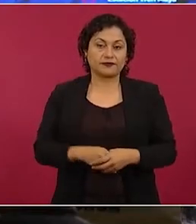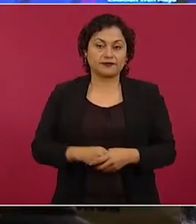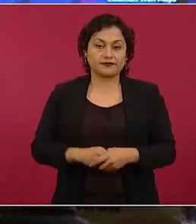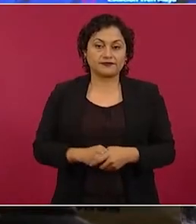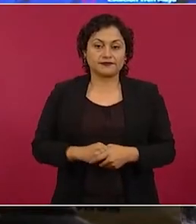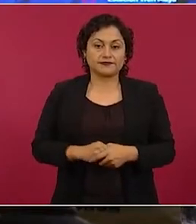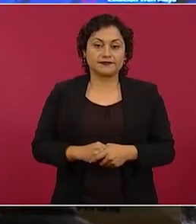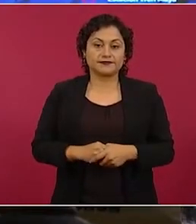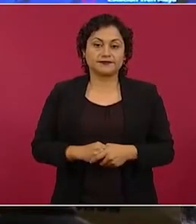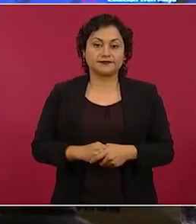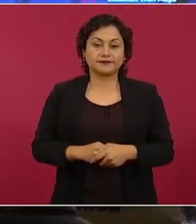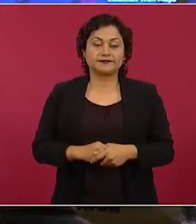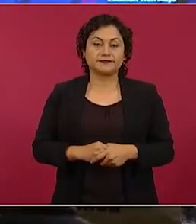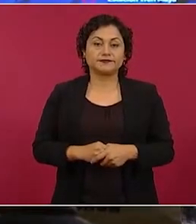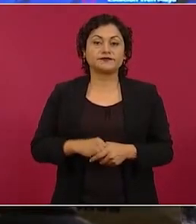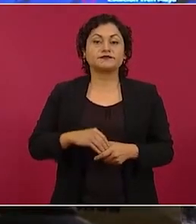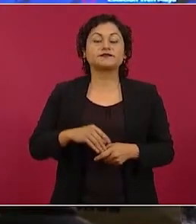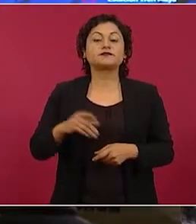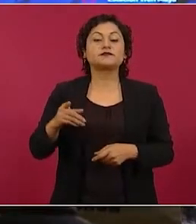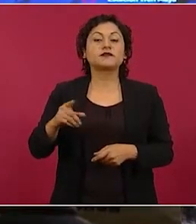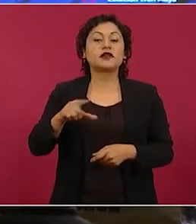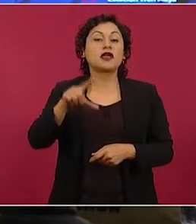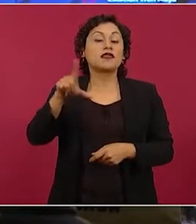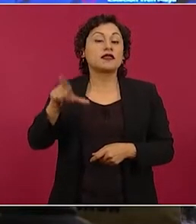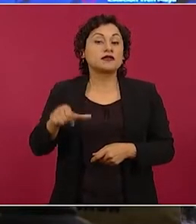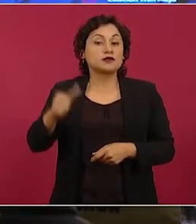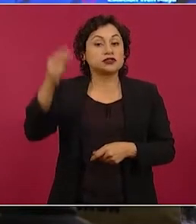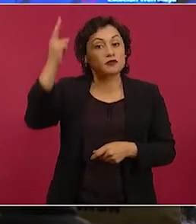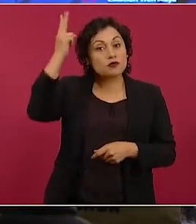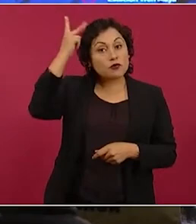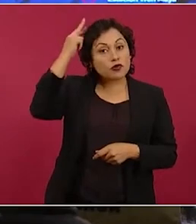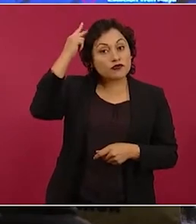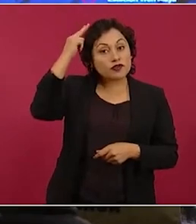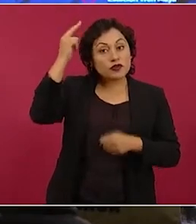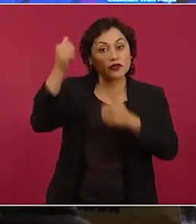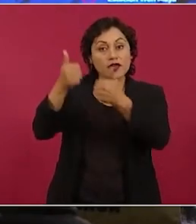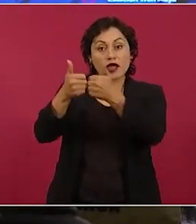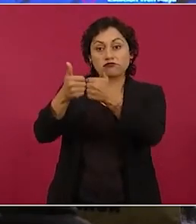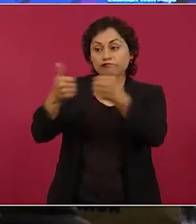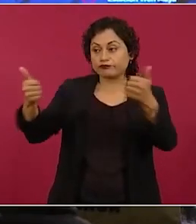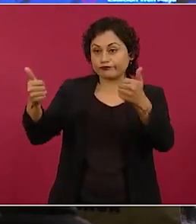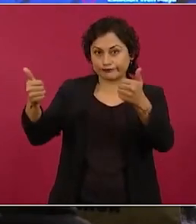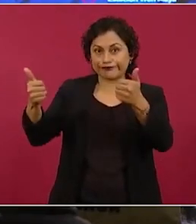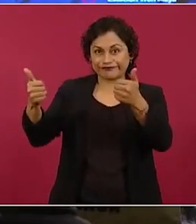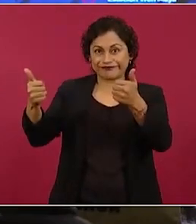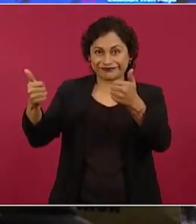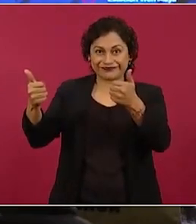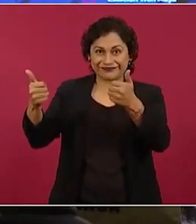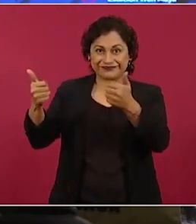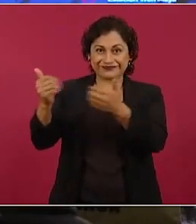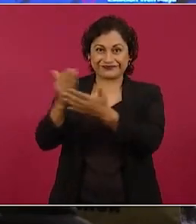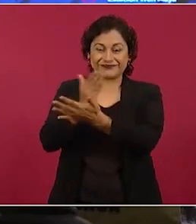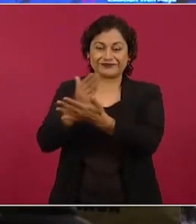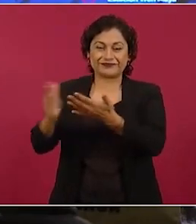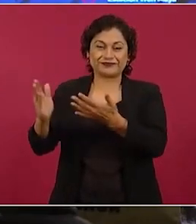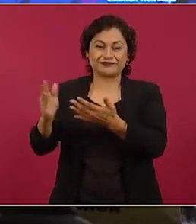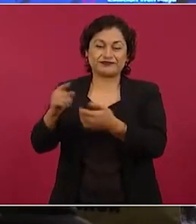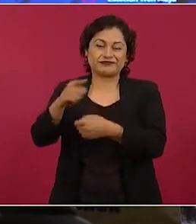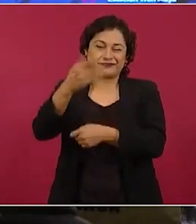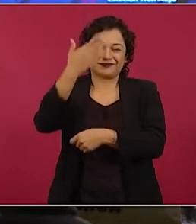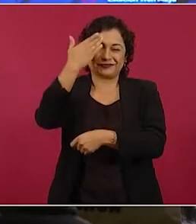Y con Porfirio Díaz se dividió, porque Porfirio quería quedarse, como era la política,